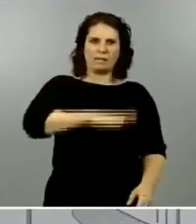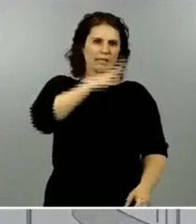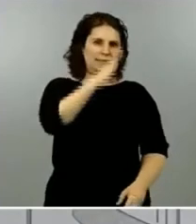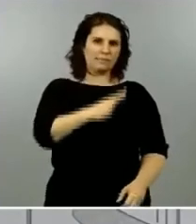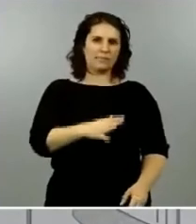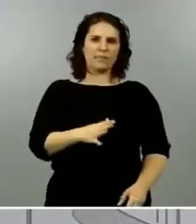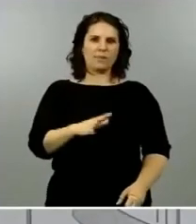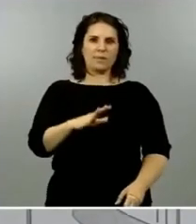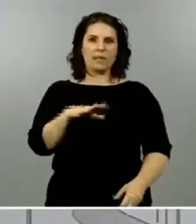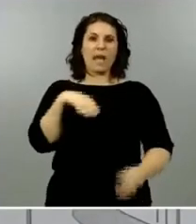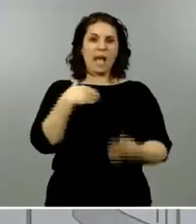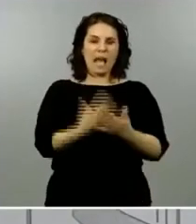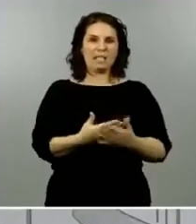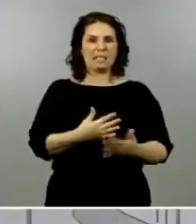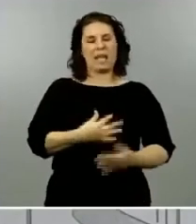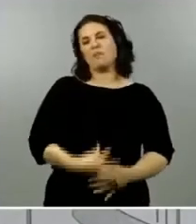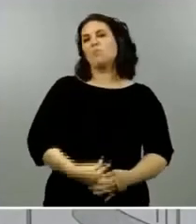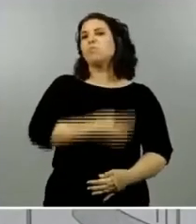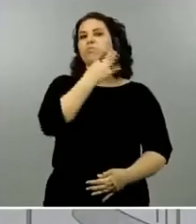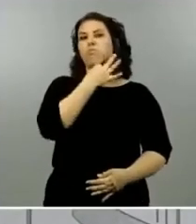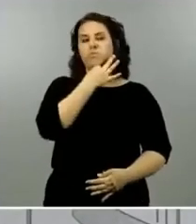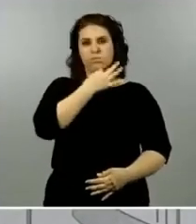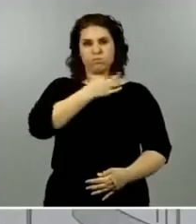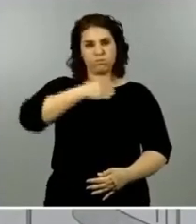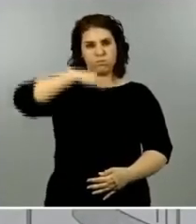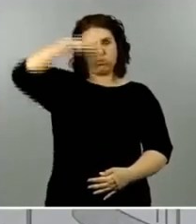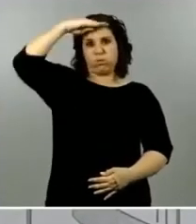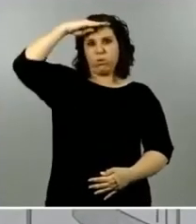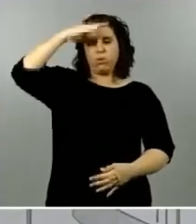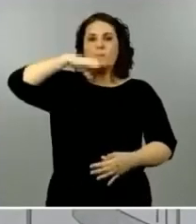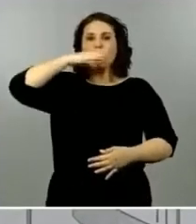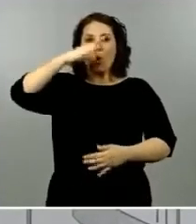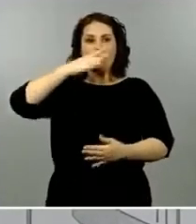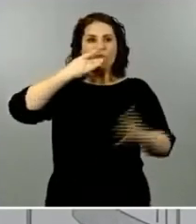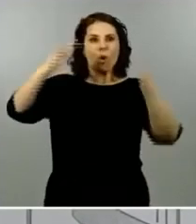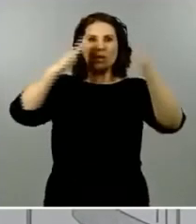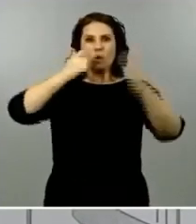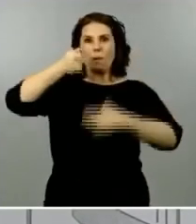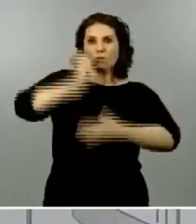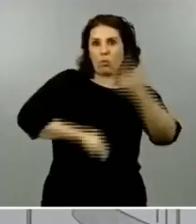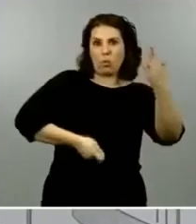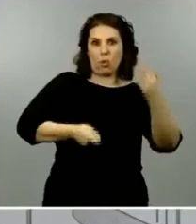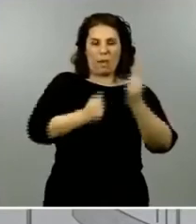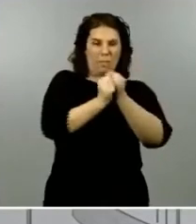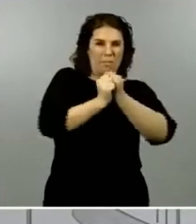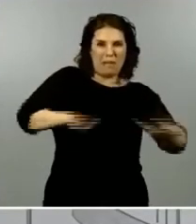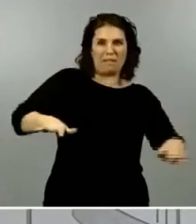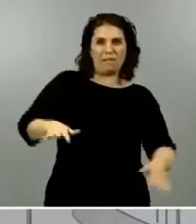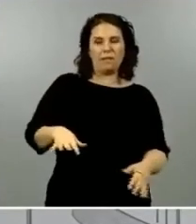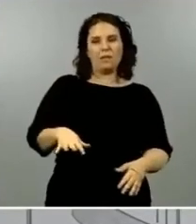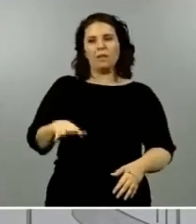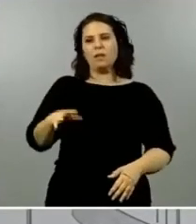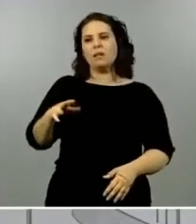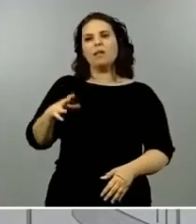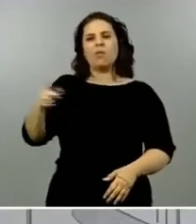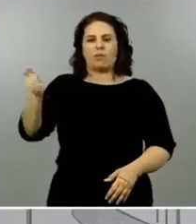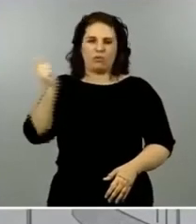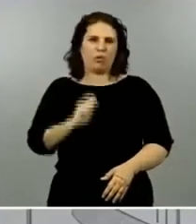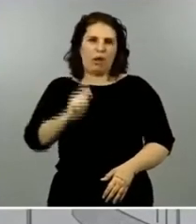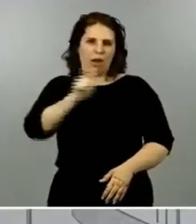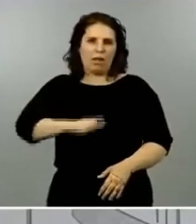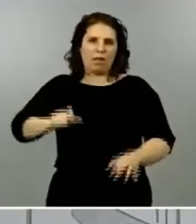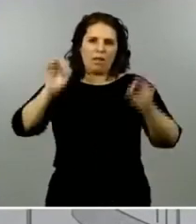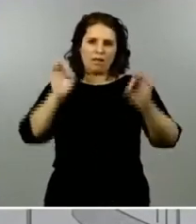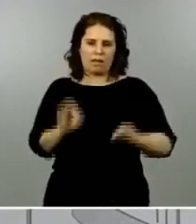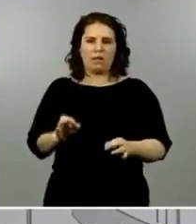incluso se han desbordado como consecuencia del golpe de la pandemia y sin duda alguna también la profesionalidad y el compromiso de los servidores públicos que